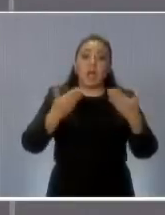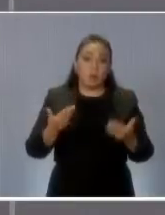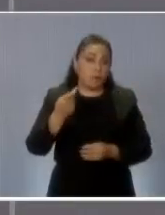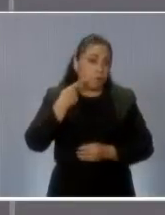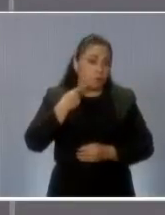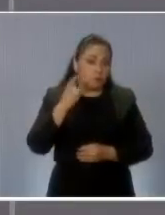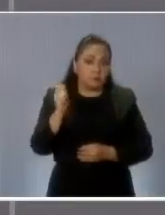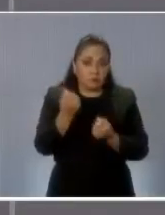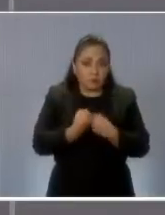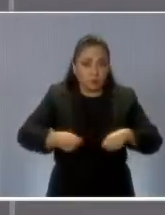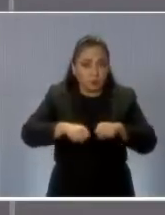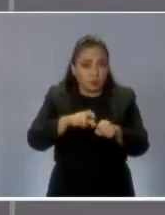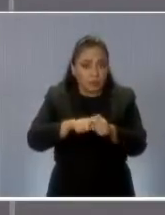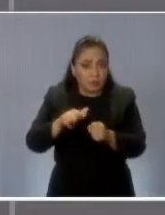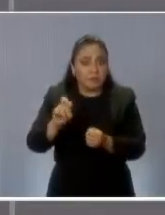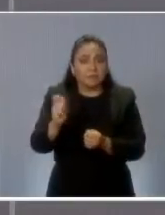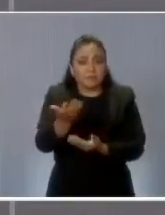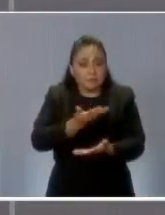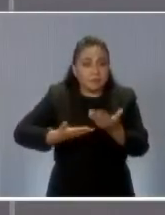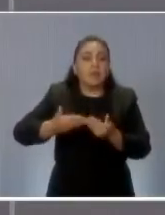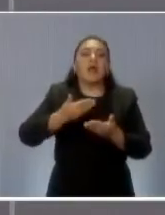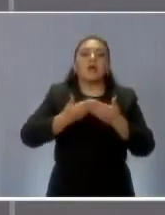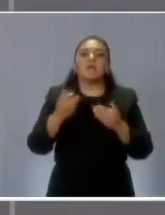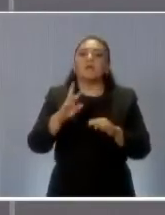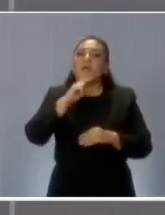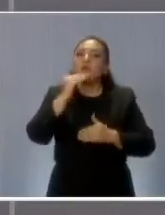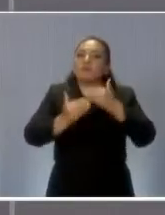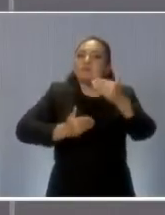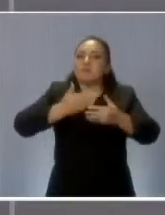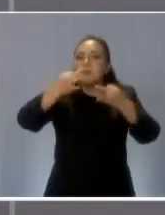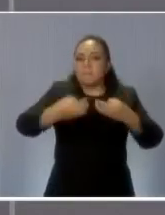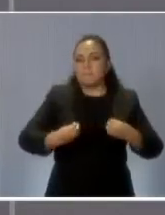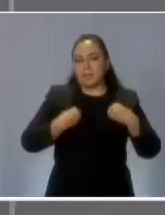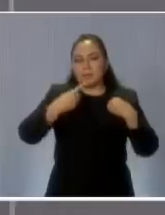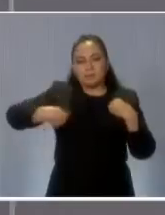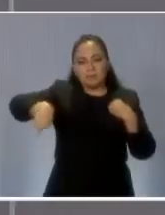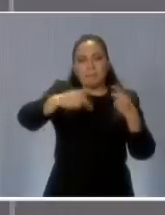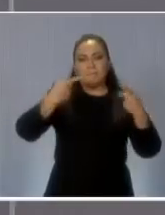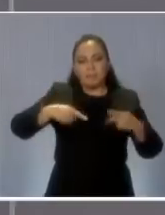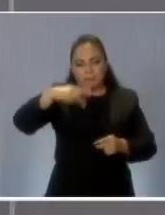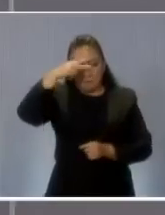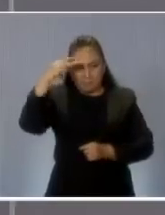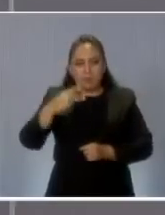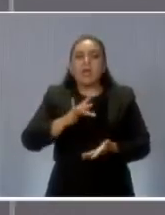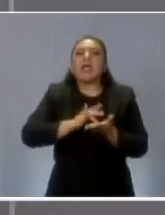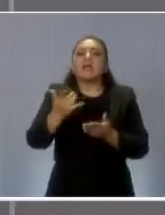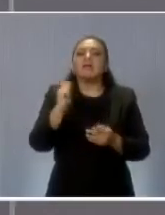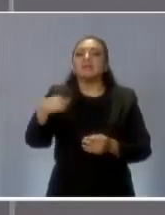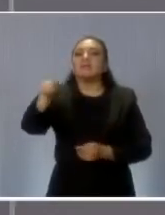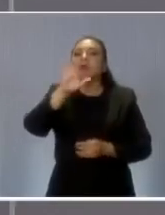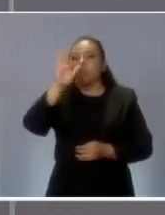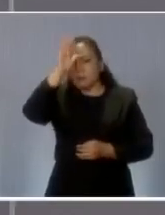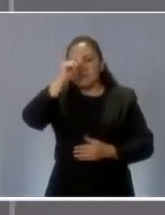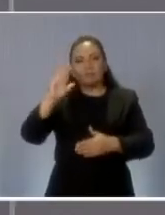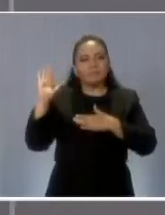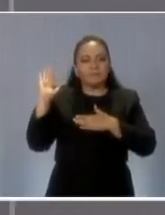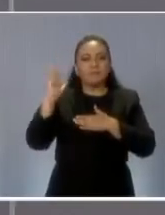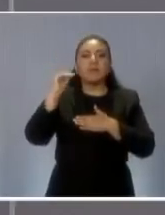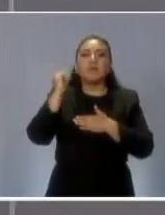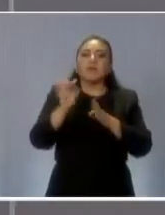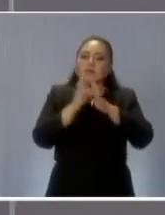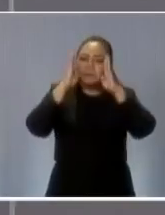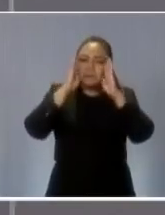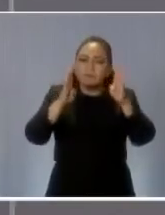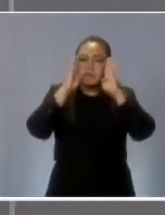social ha mejorado la calidad de vida de los mexicanos. Esto ha sido posible gracias al compromiso y a la dedicación